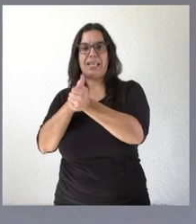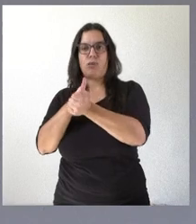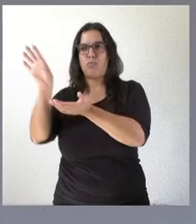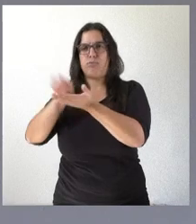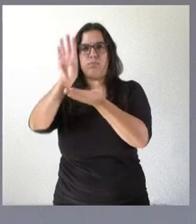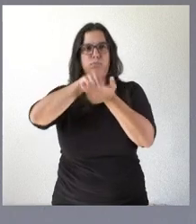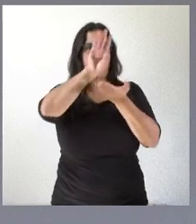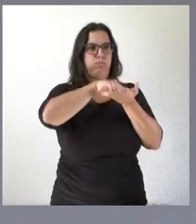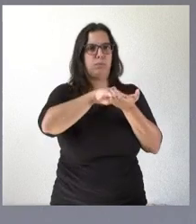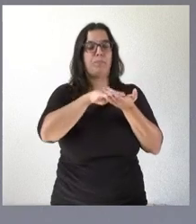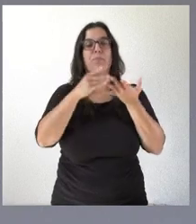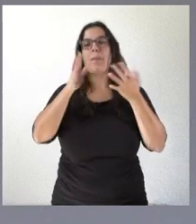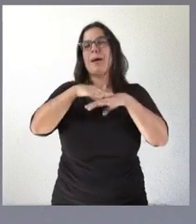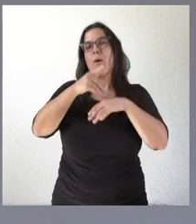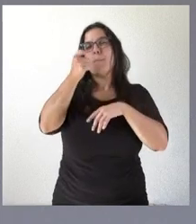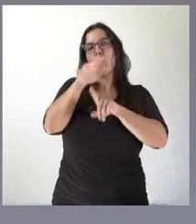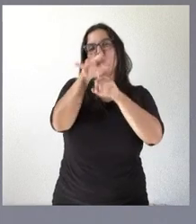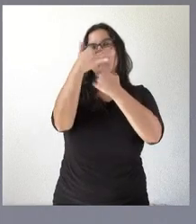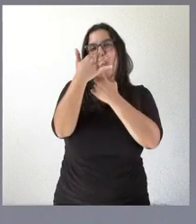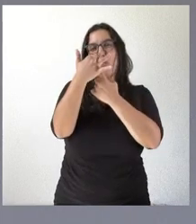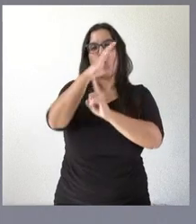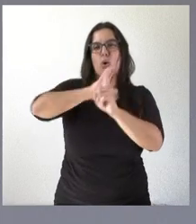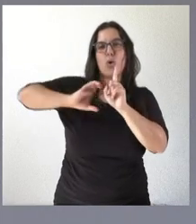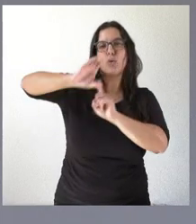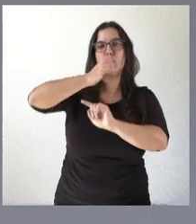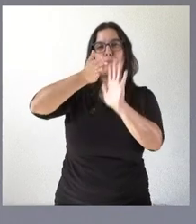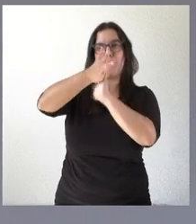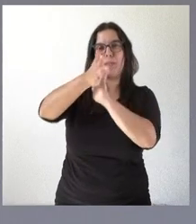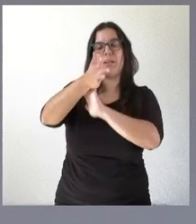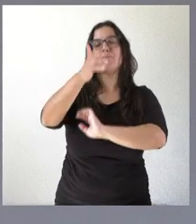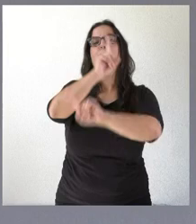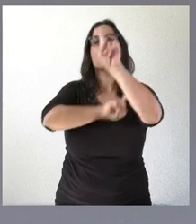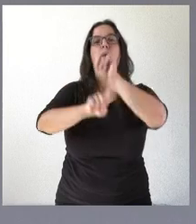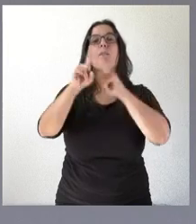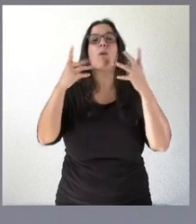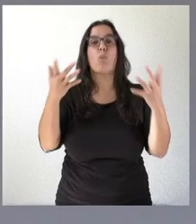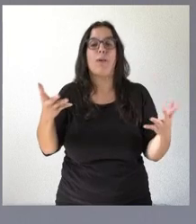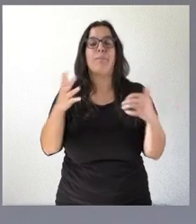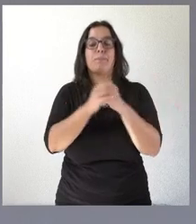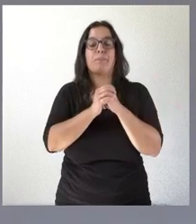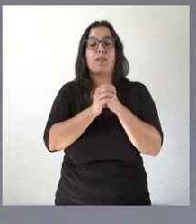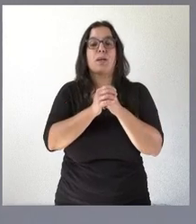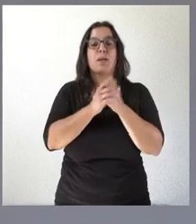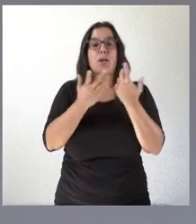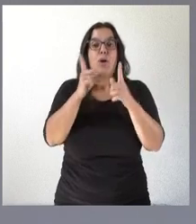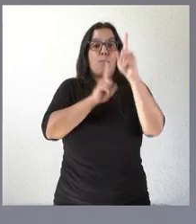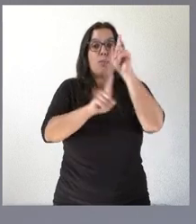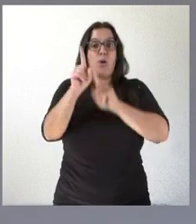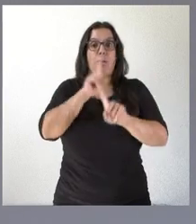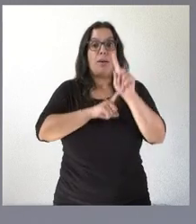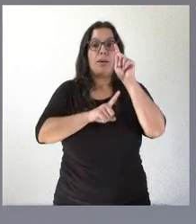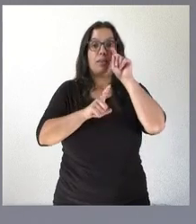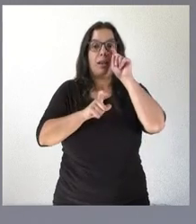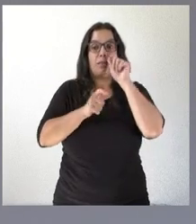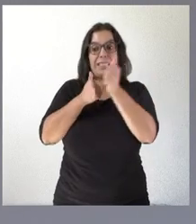enmarcarles un poco dónde radica el problema. Radica el problema en una escasez de